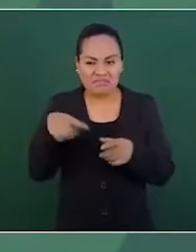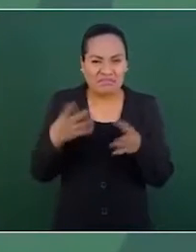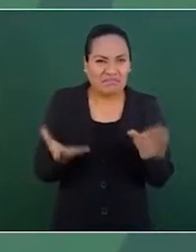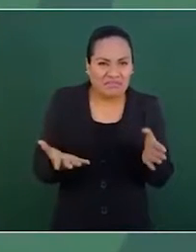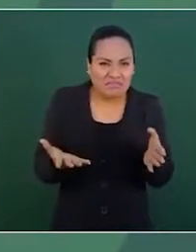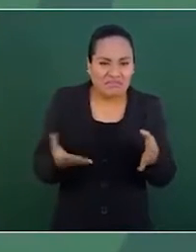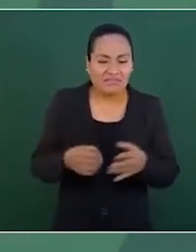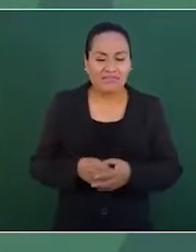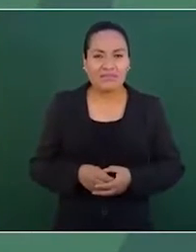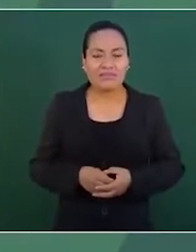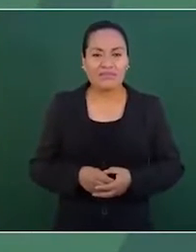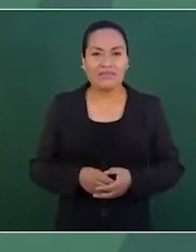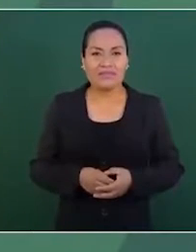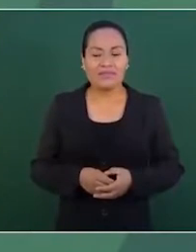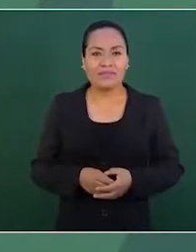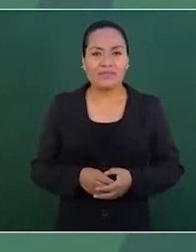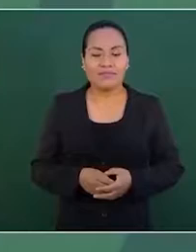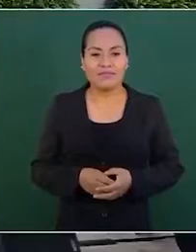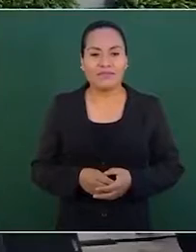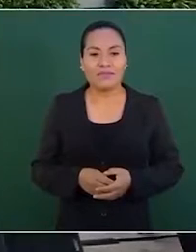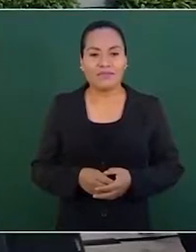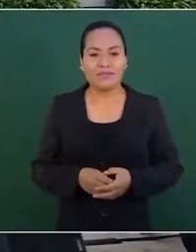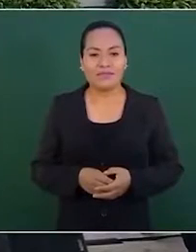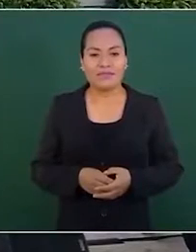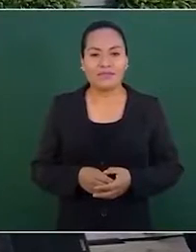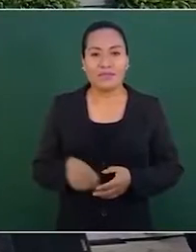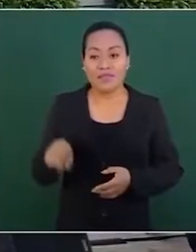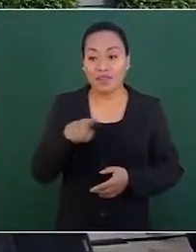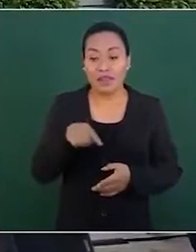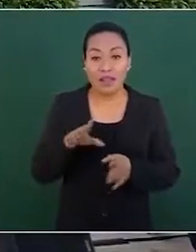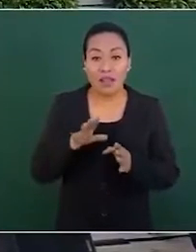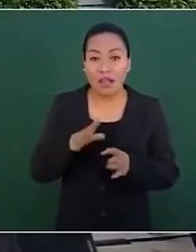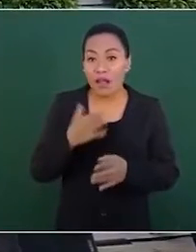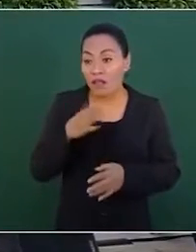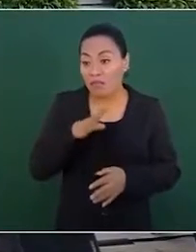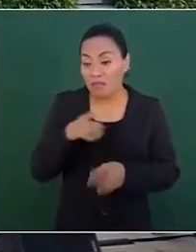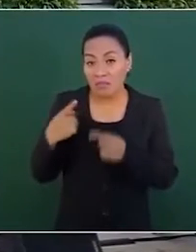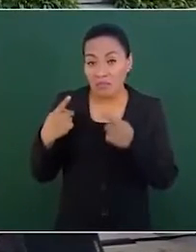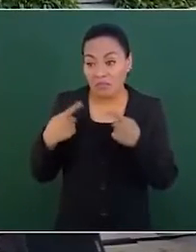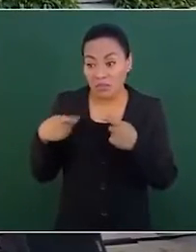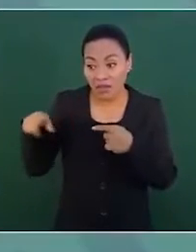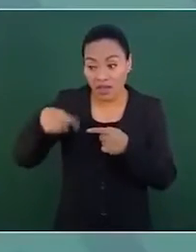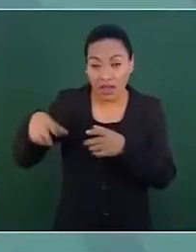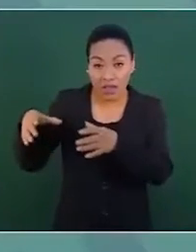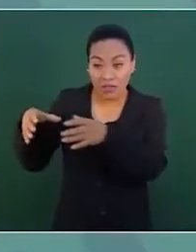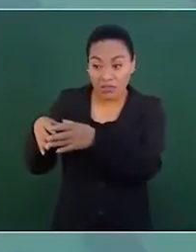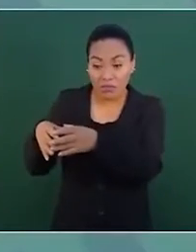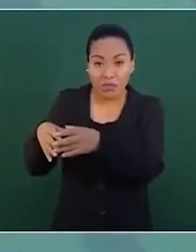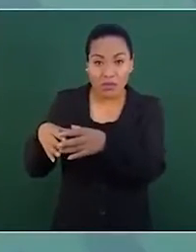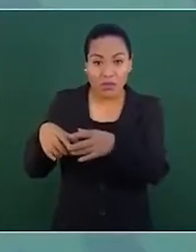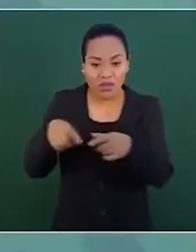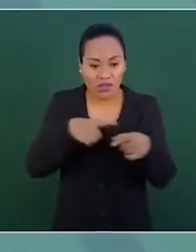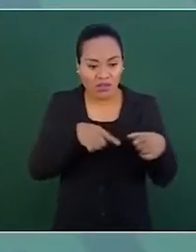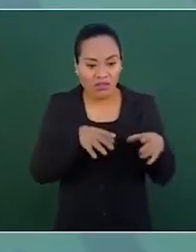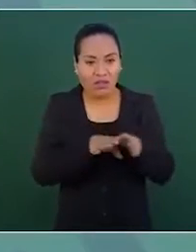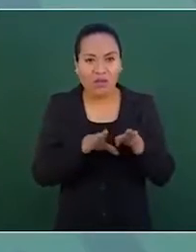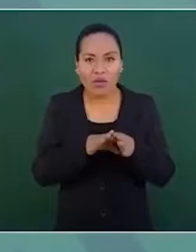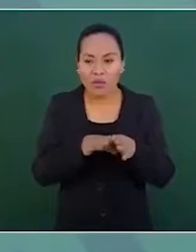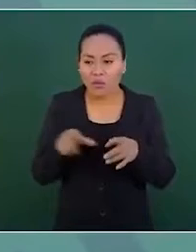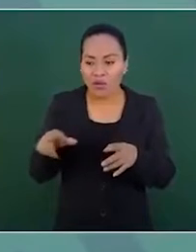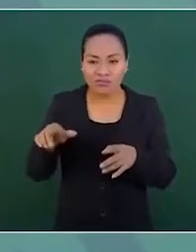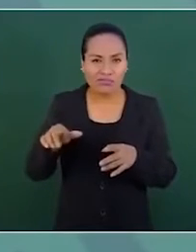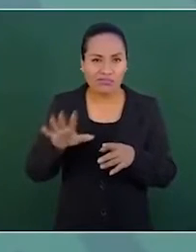sería 50-50, ¿no?, esa es